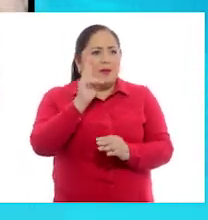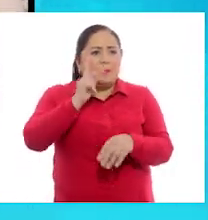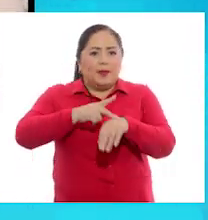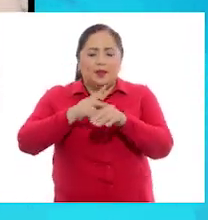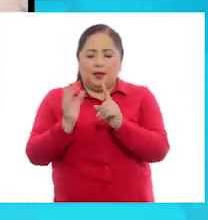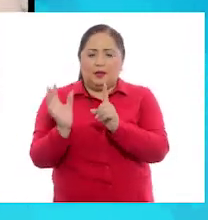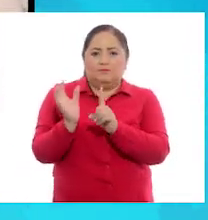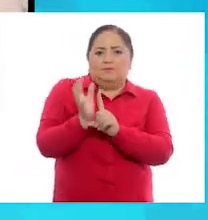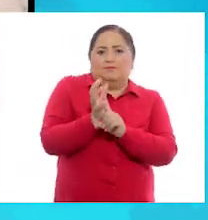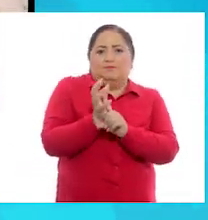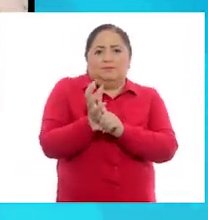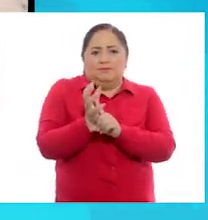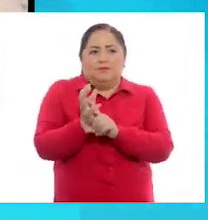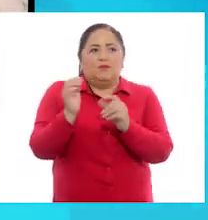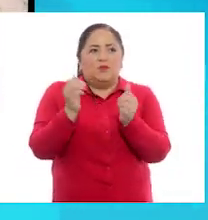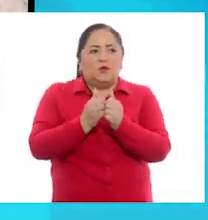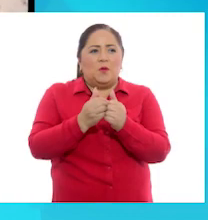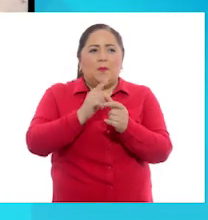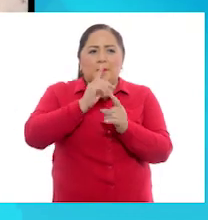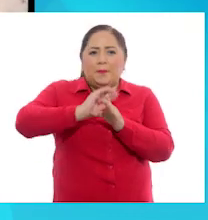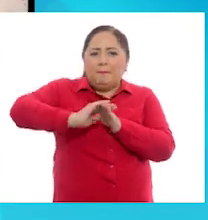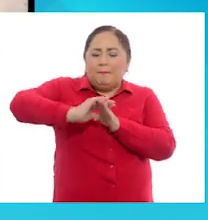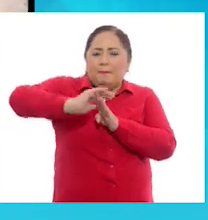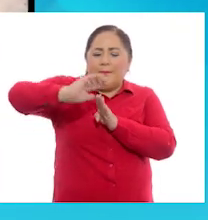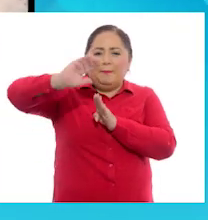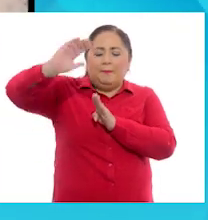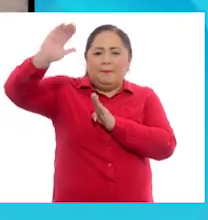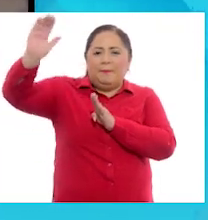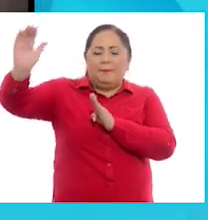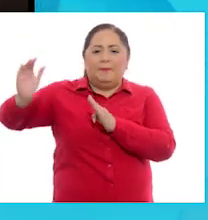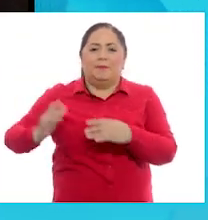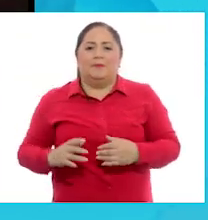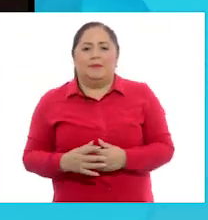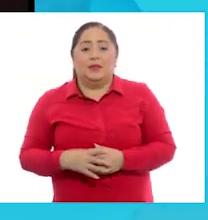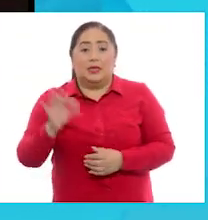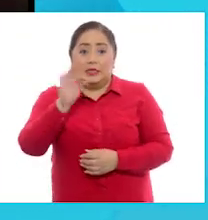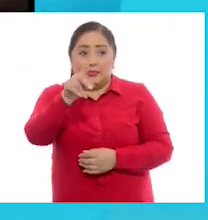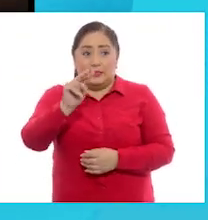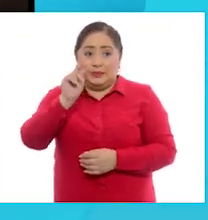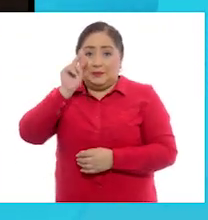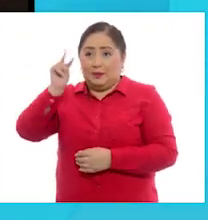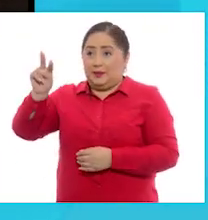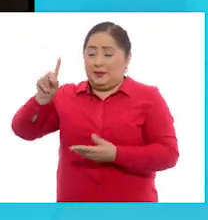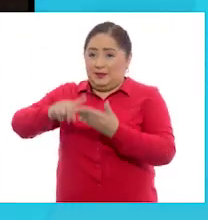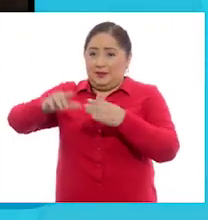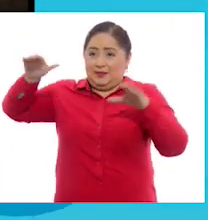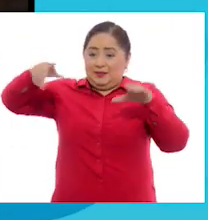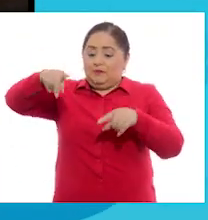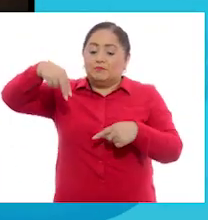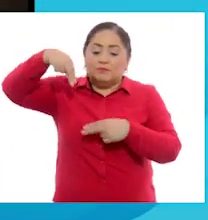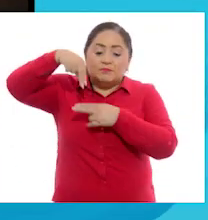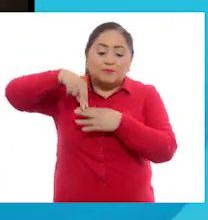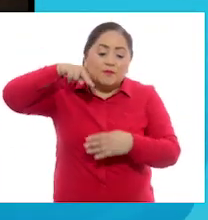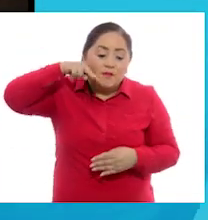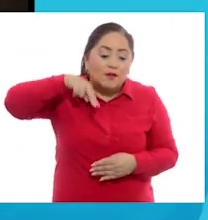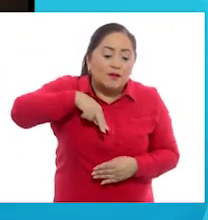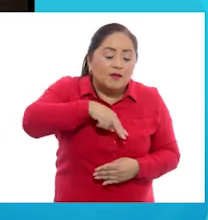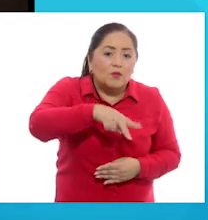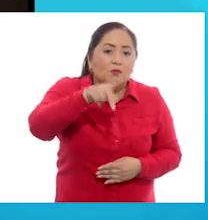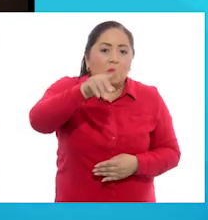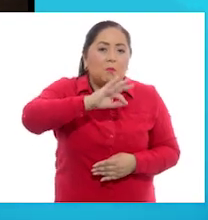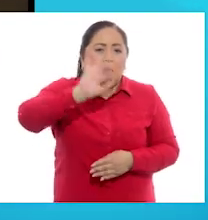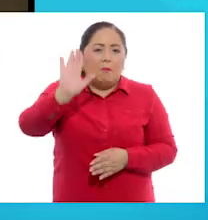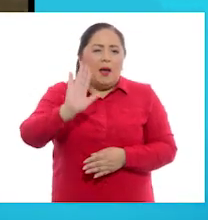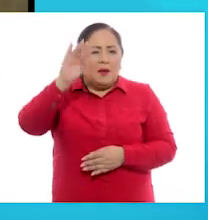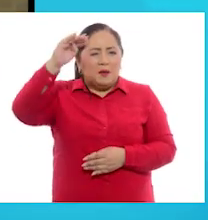la roca, con el tronco plano. Si ves las barrancas desde aquí, pensarías,